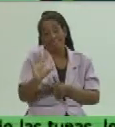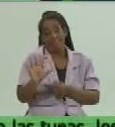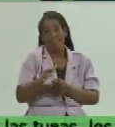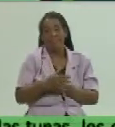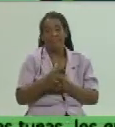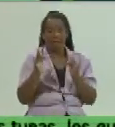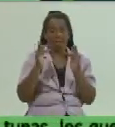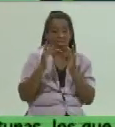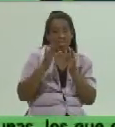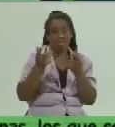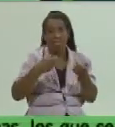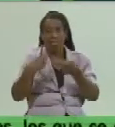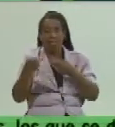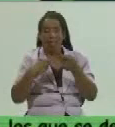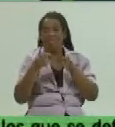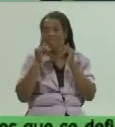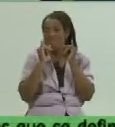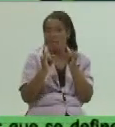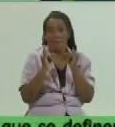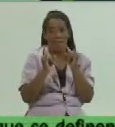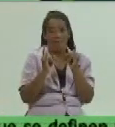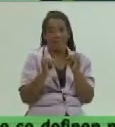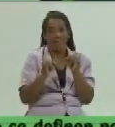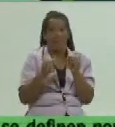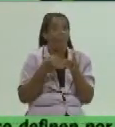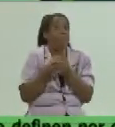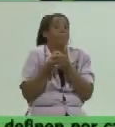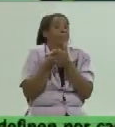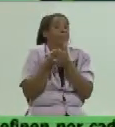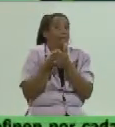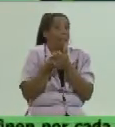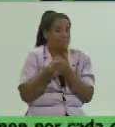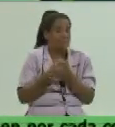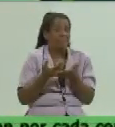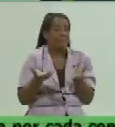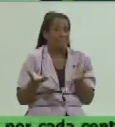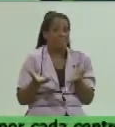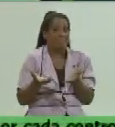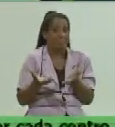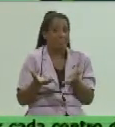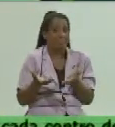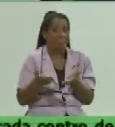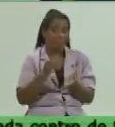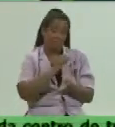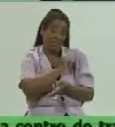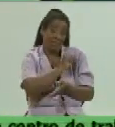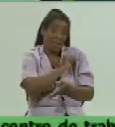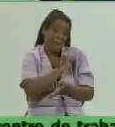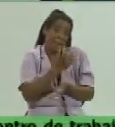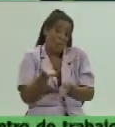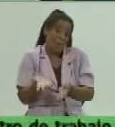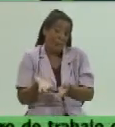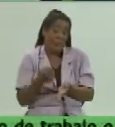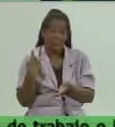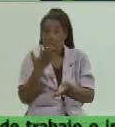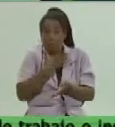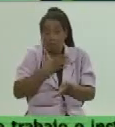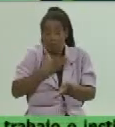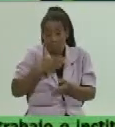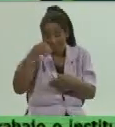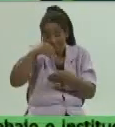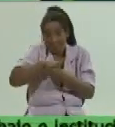informar que por supuesto los impactos que nosotros perseguimos nosotros digo ya como parte de